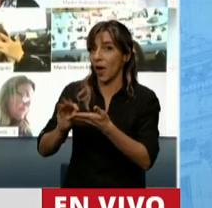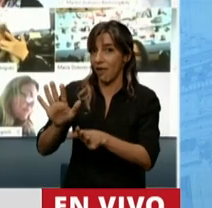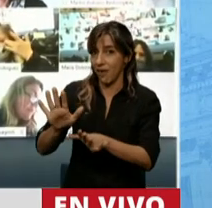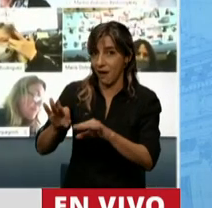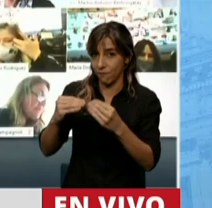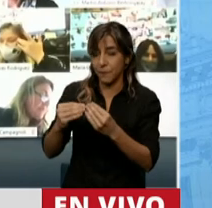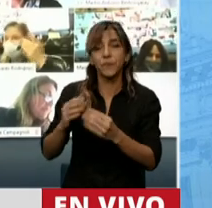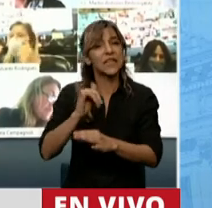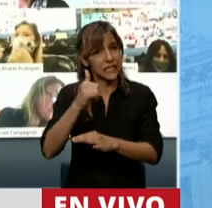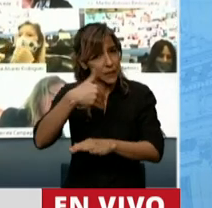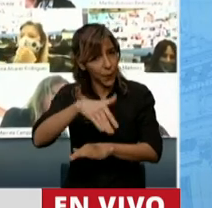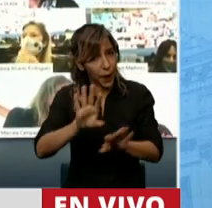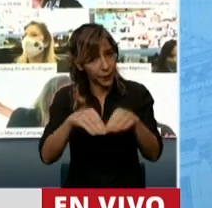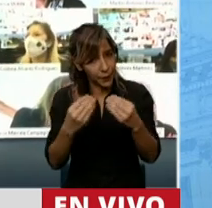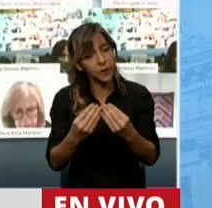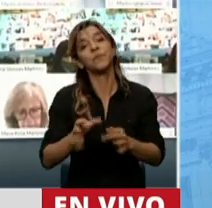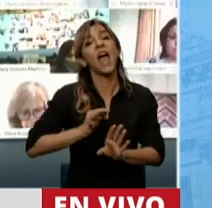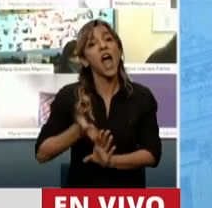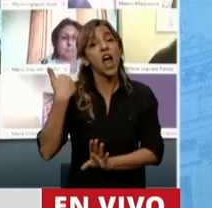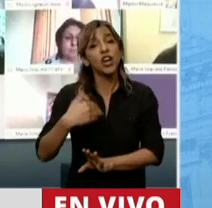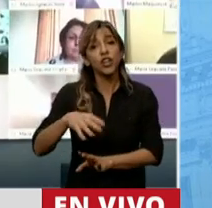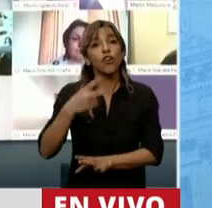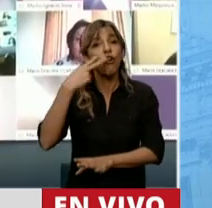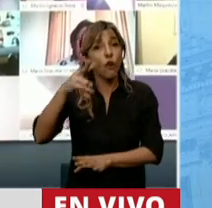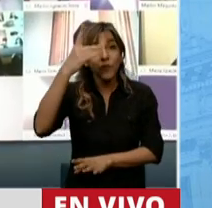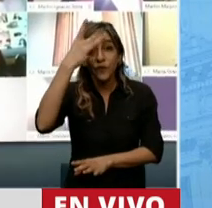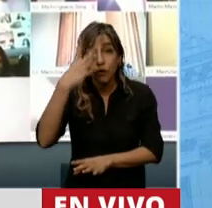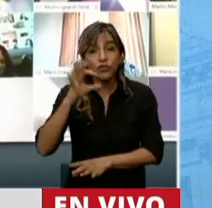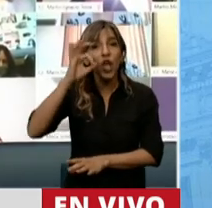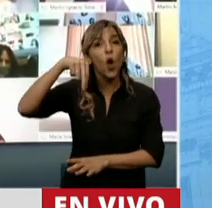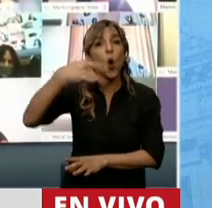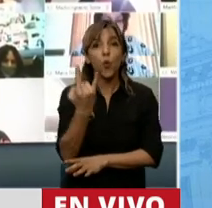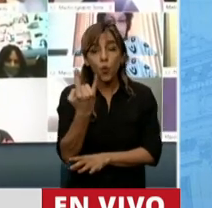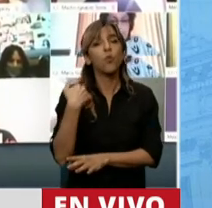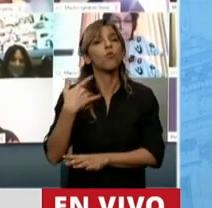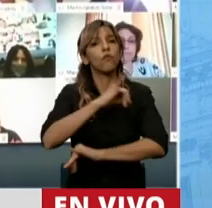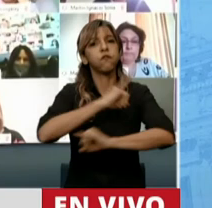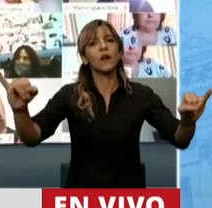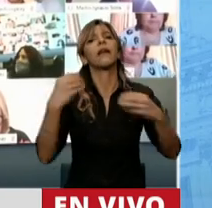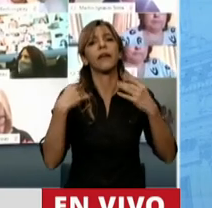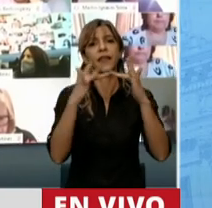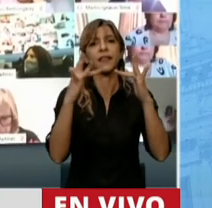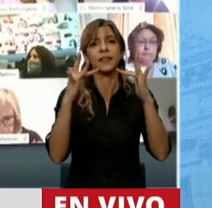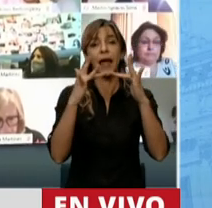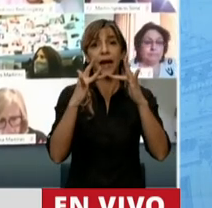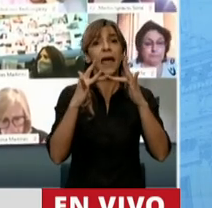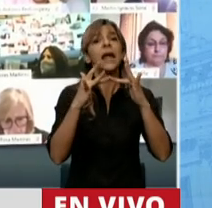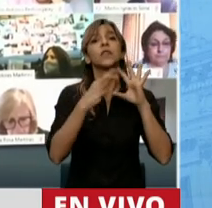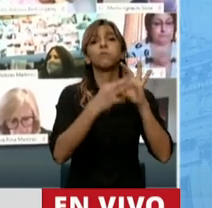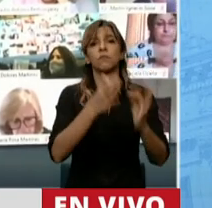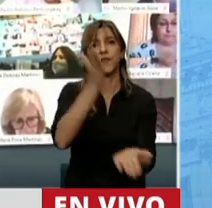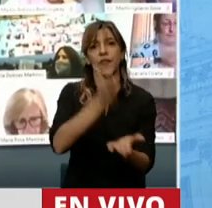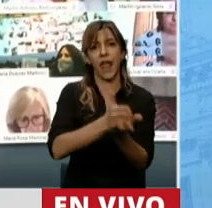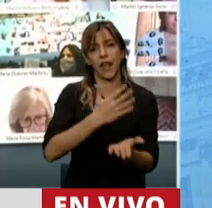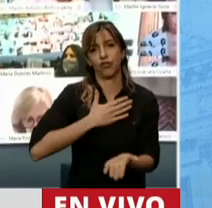estoy terminando, en el 2012 la Organización de las Naciones Unidas ha dicho que Internet es un derecho humano. ¿Cuántos